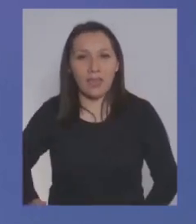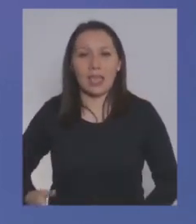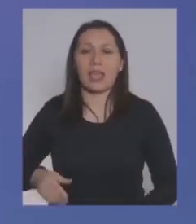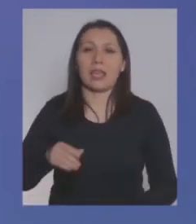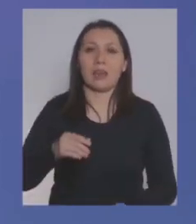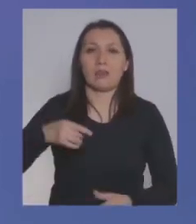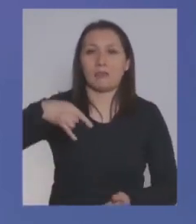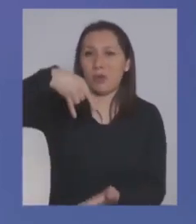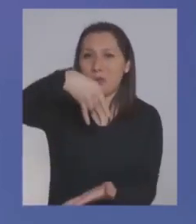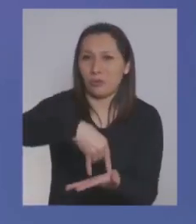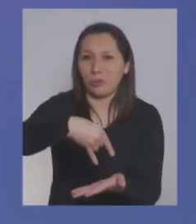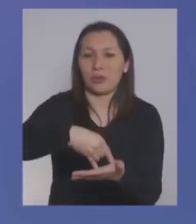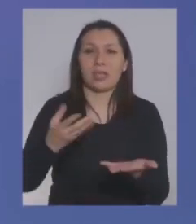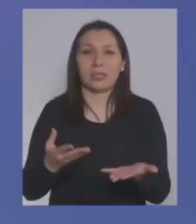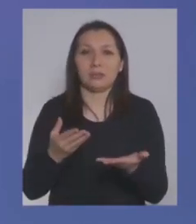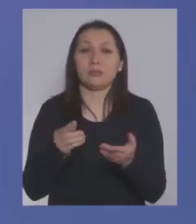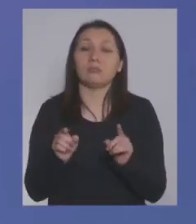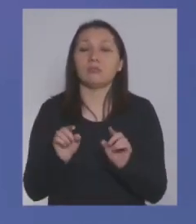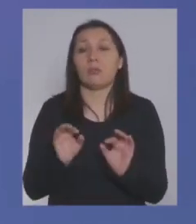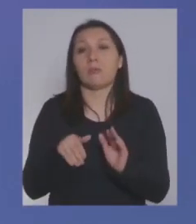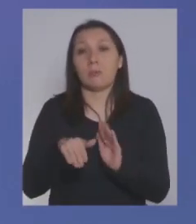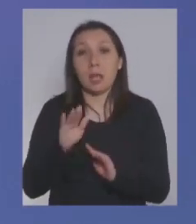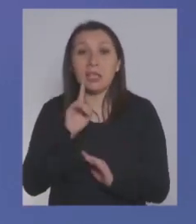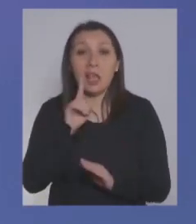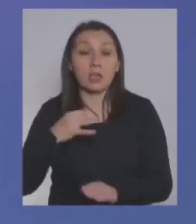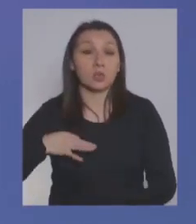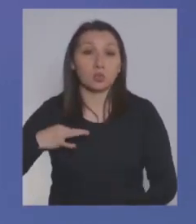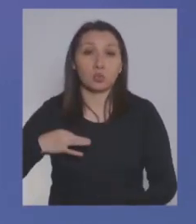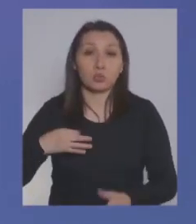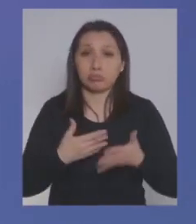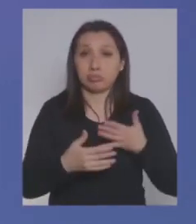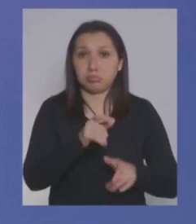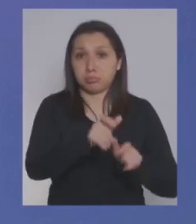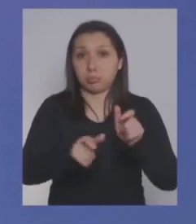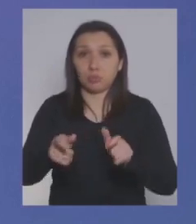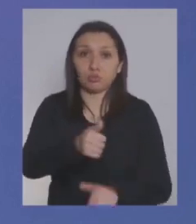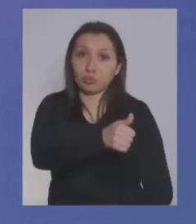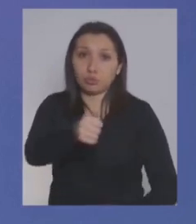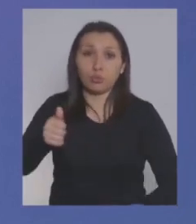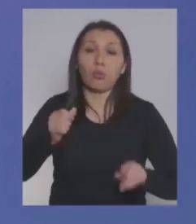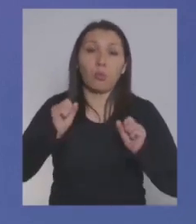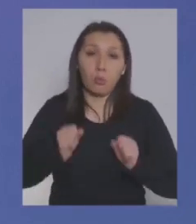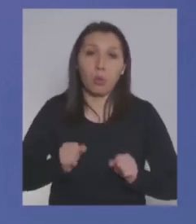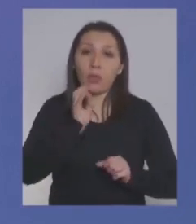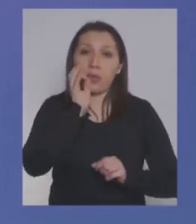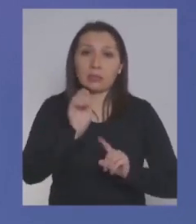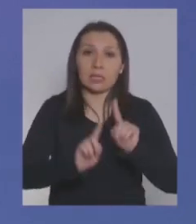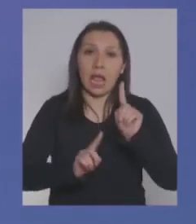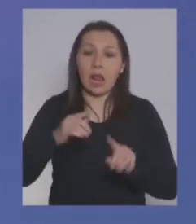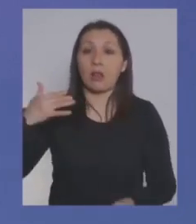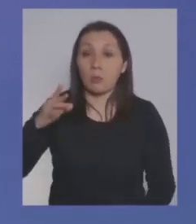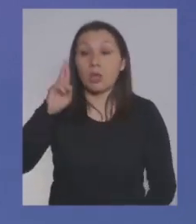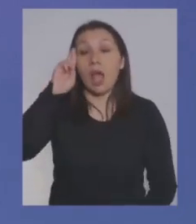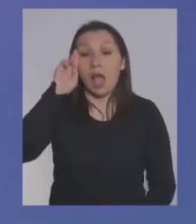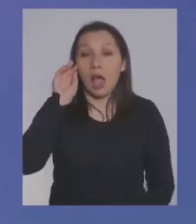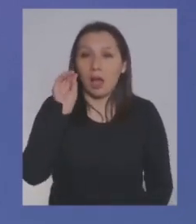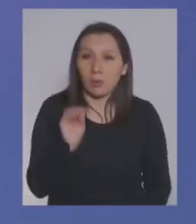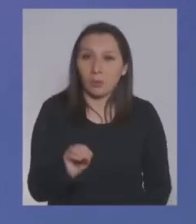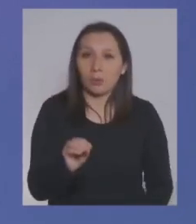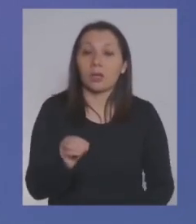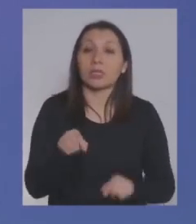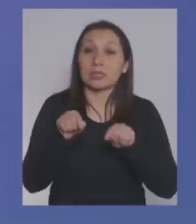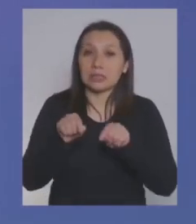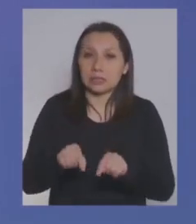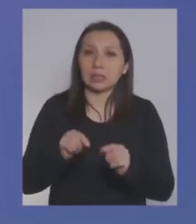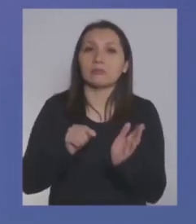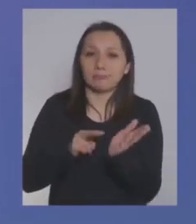del parlamento, y por supuesto de los ciudadanos comunes y corrientes, porque todos tenemos algo que decir acá, y es importante recordarlo, acá